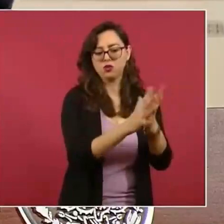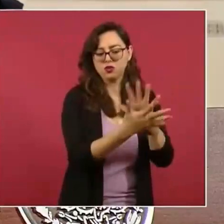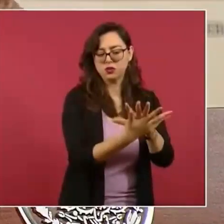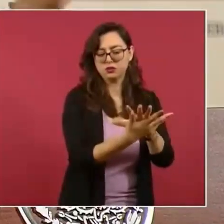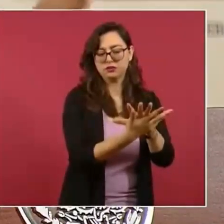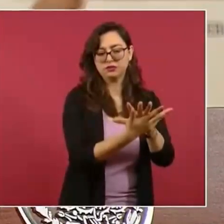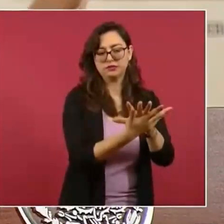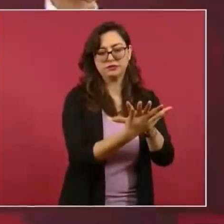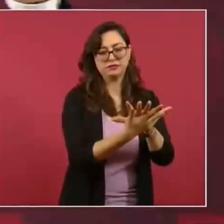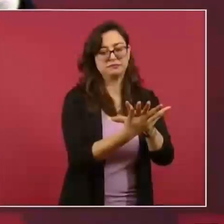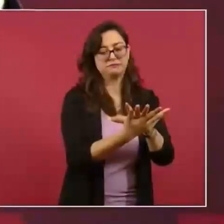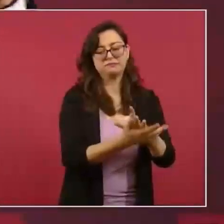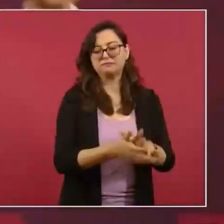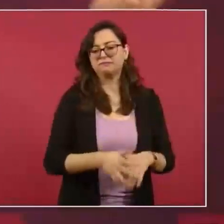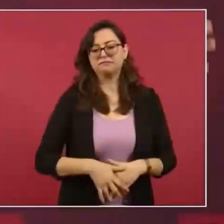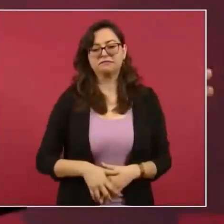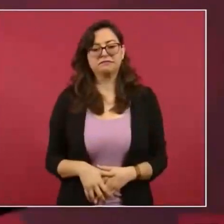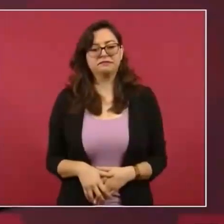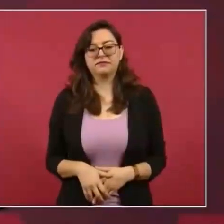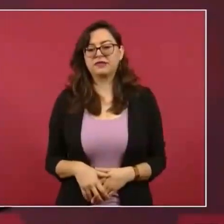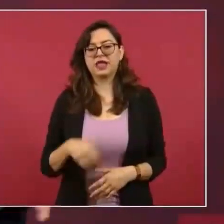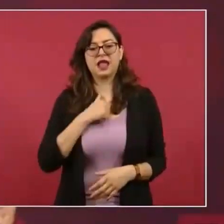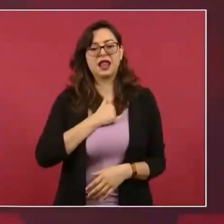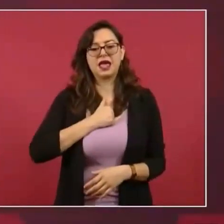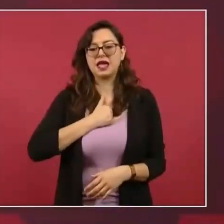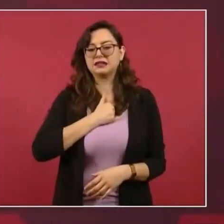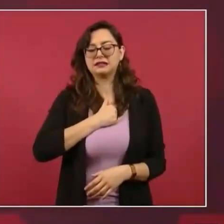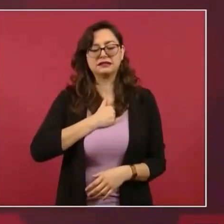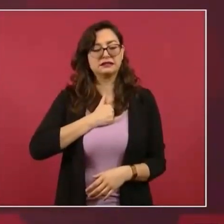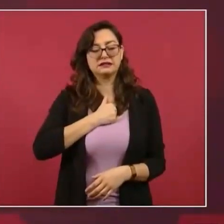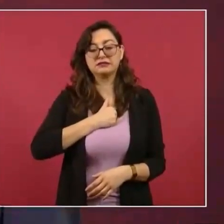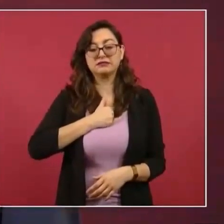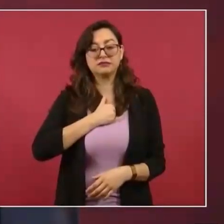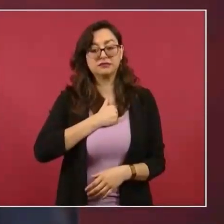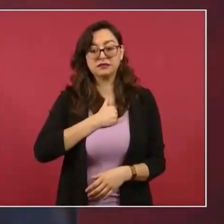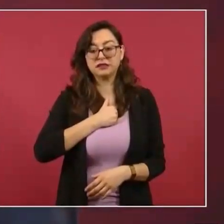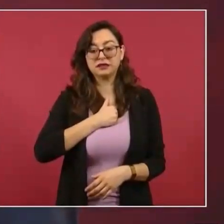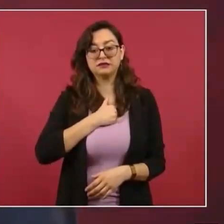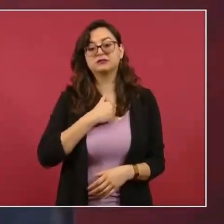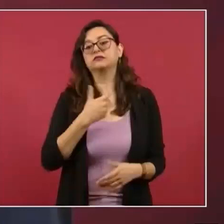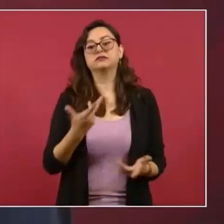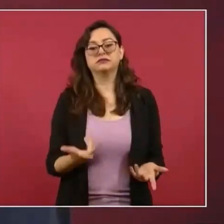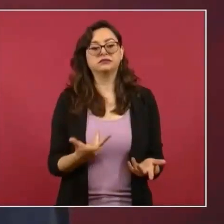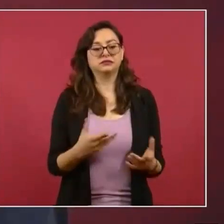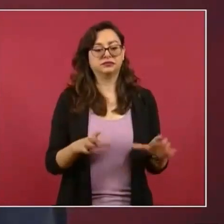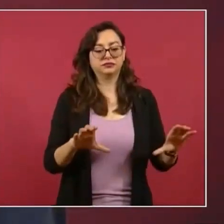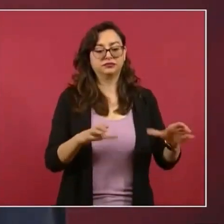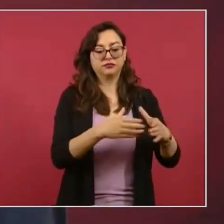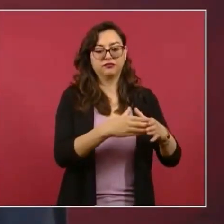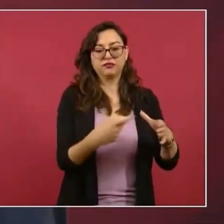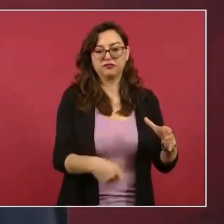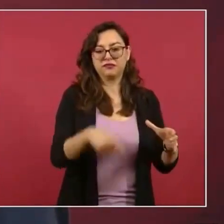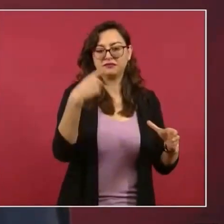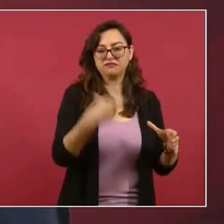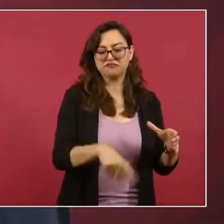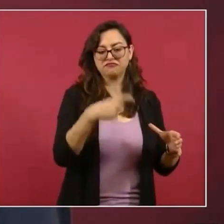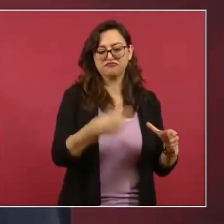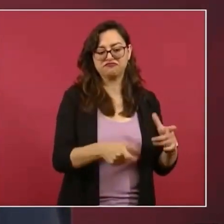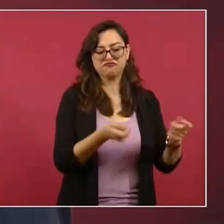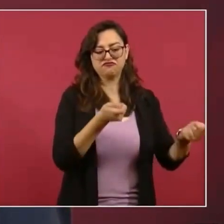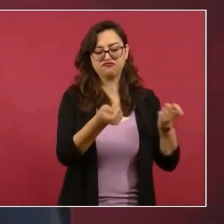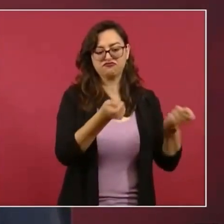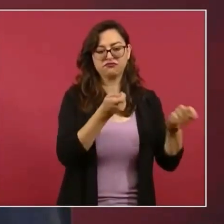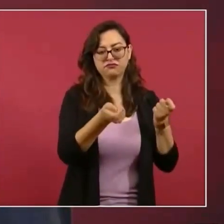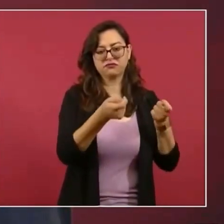Son apéndices de las oligarquías, los medios de